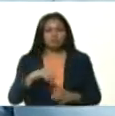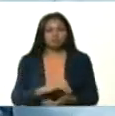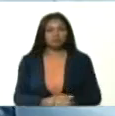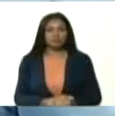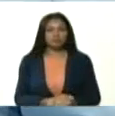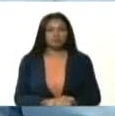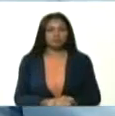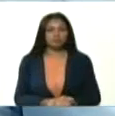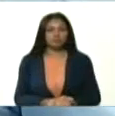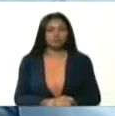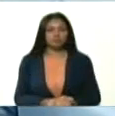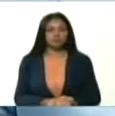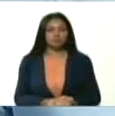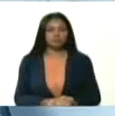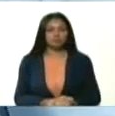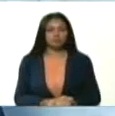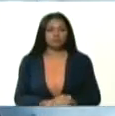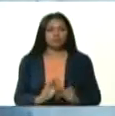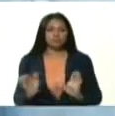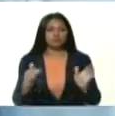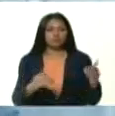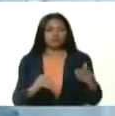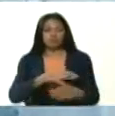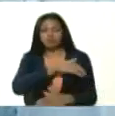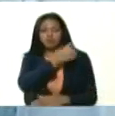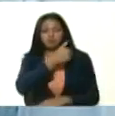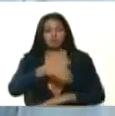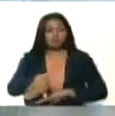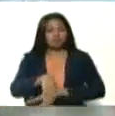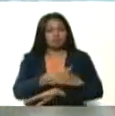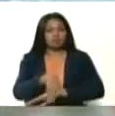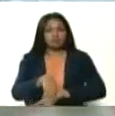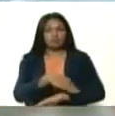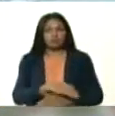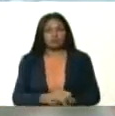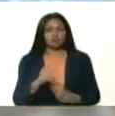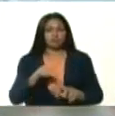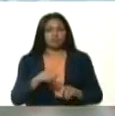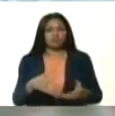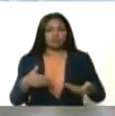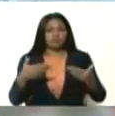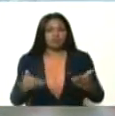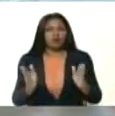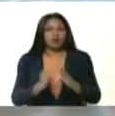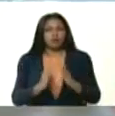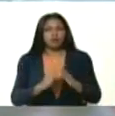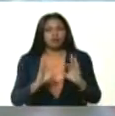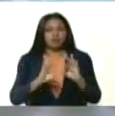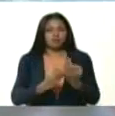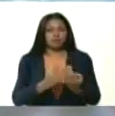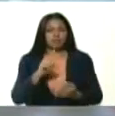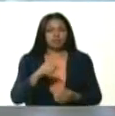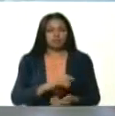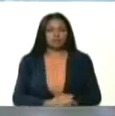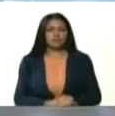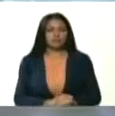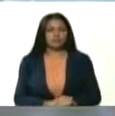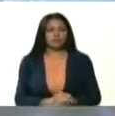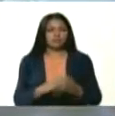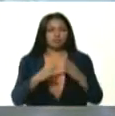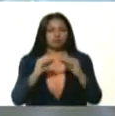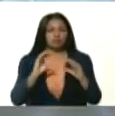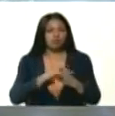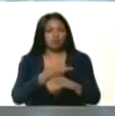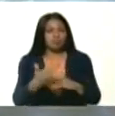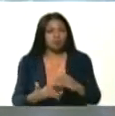dinámica de los CLAC y los jefes de calle y entregados directamente al hogar a la familia. Con todo este plan, mi